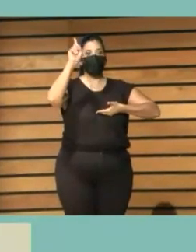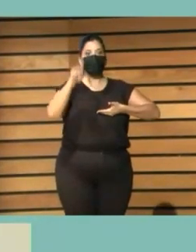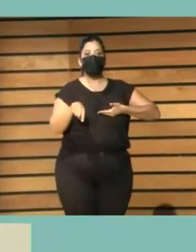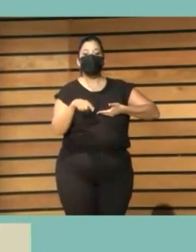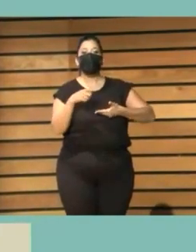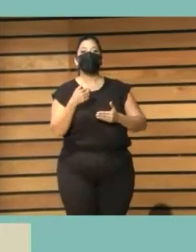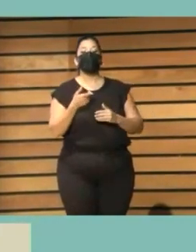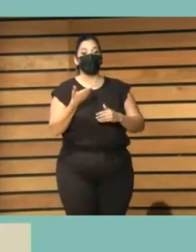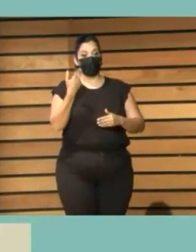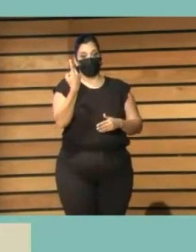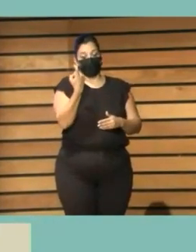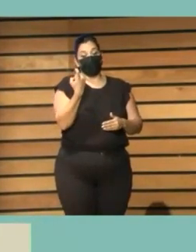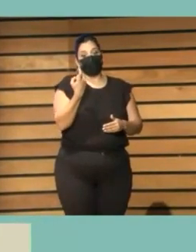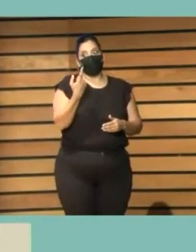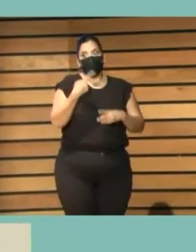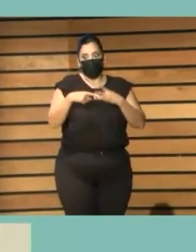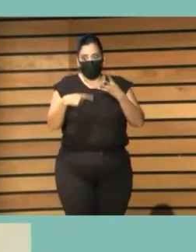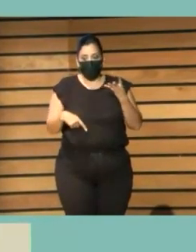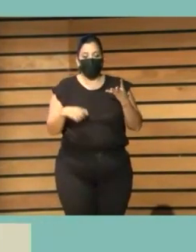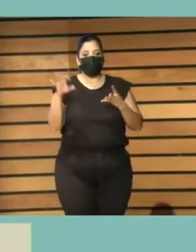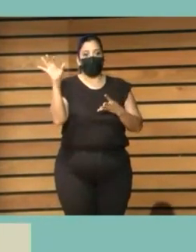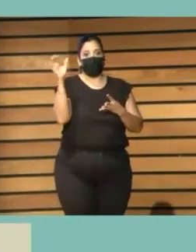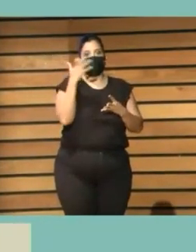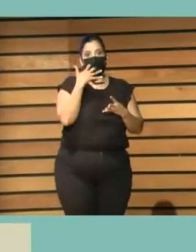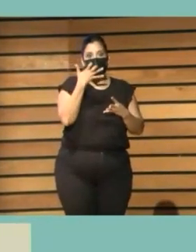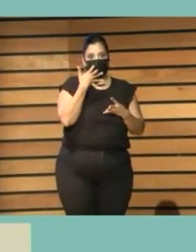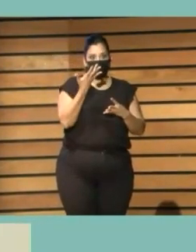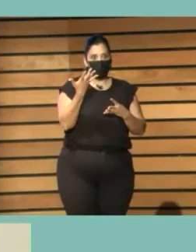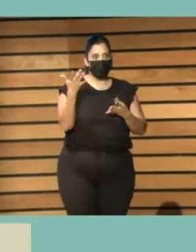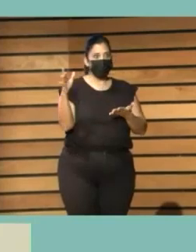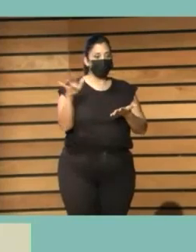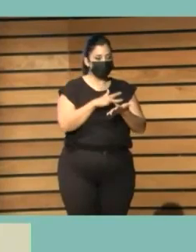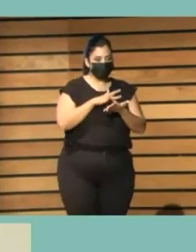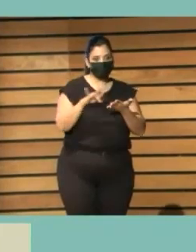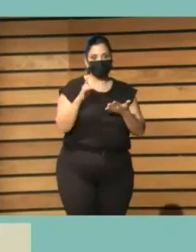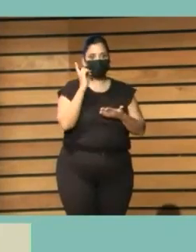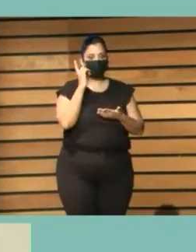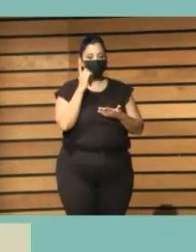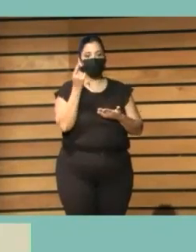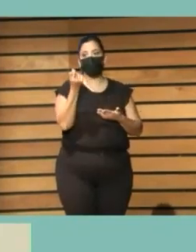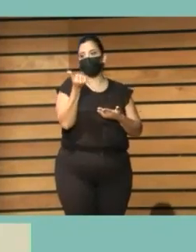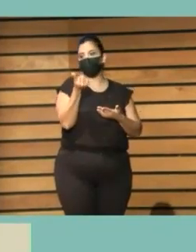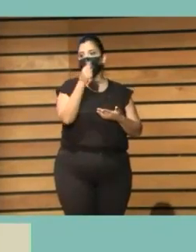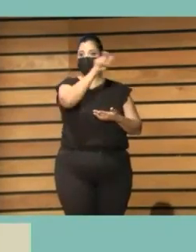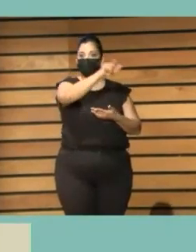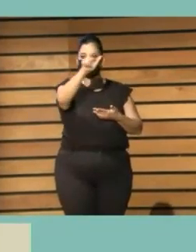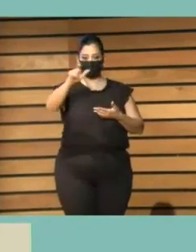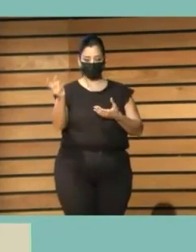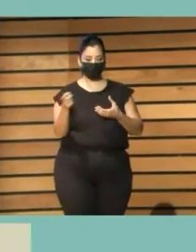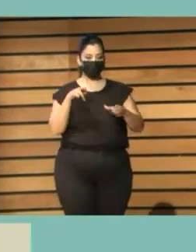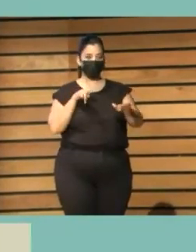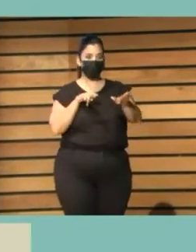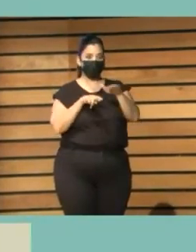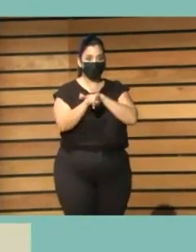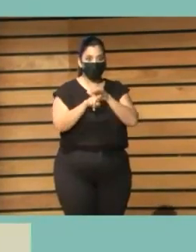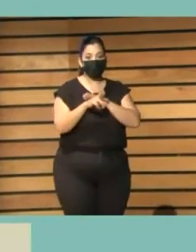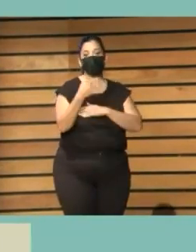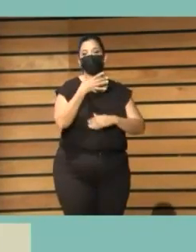que consideramos necesarios en este programa, pues debería señalar que consideramos que la inclusión digital es clave de la inclusión social